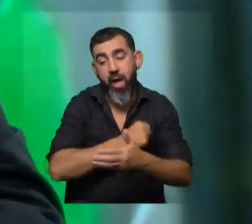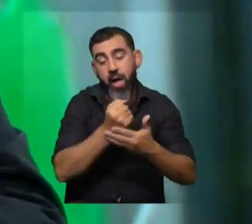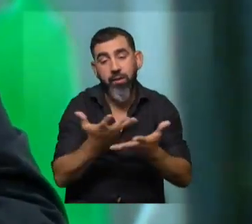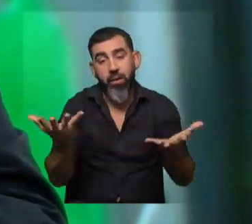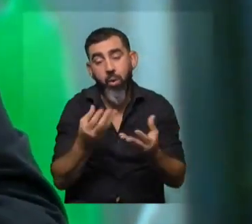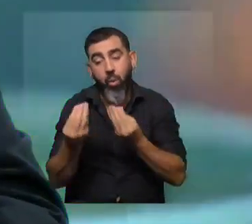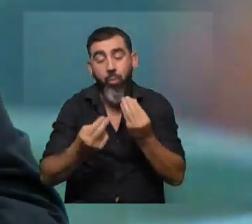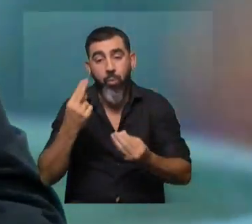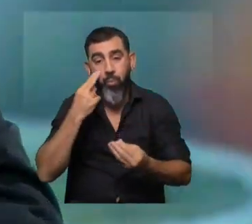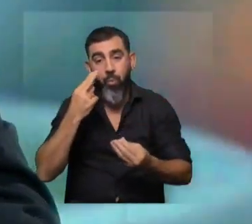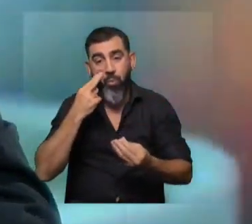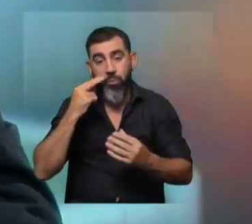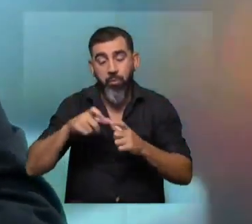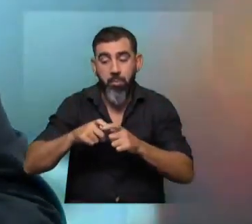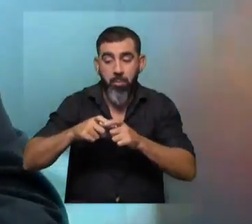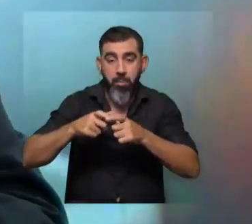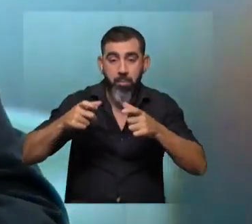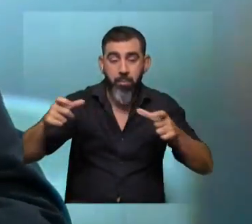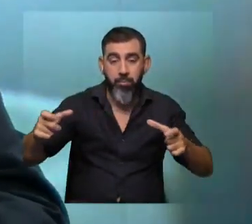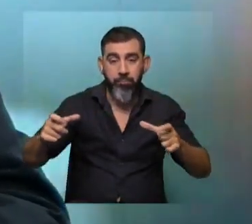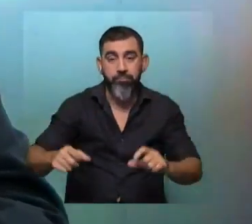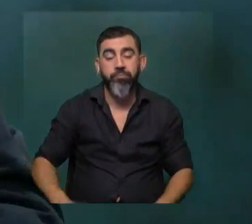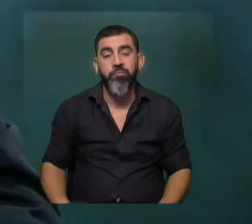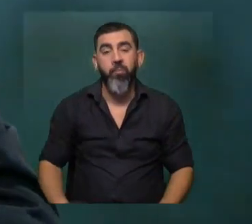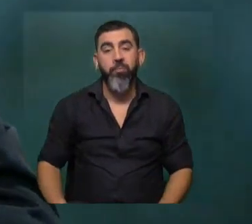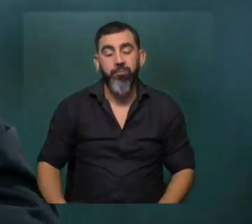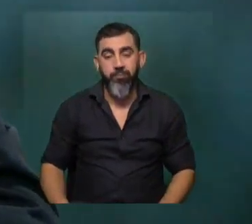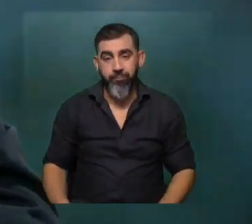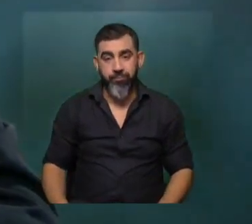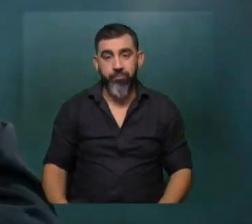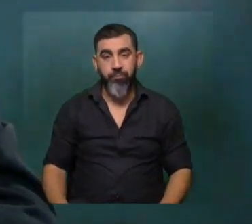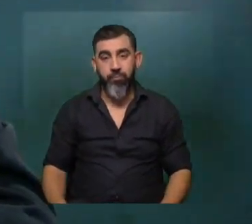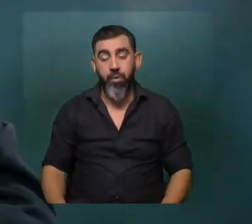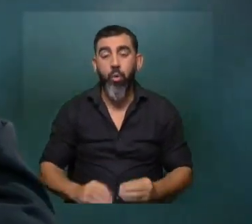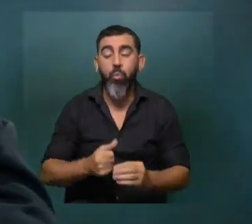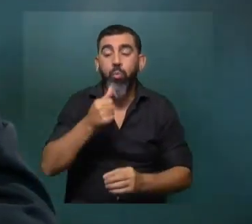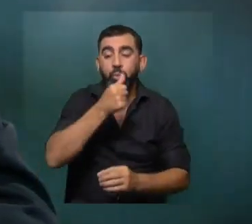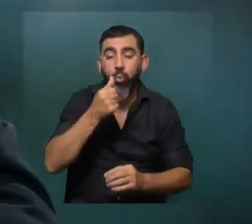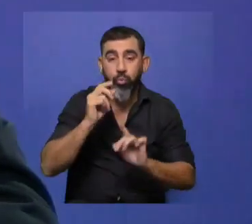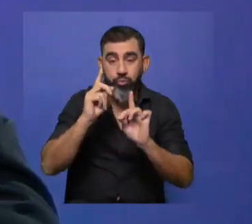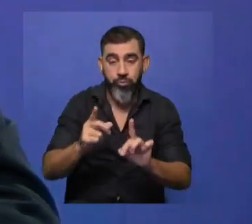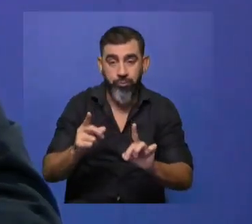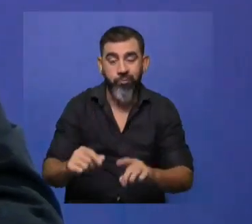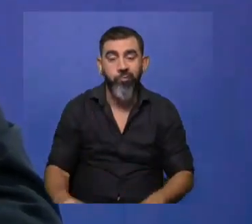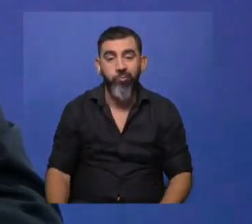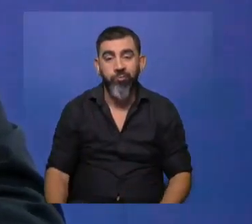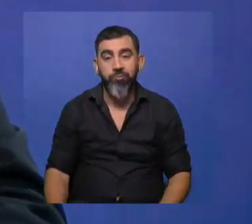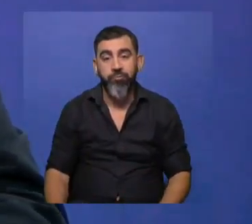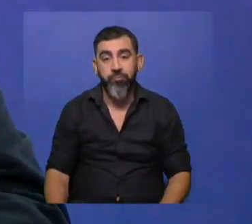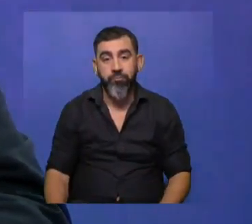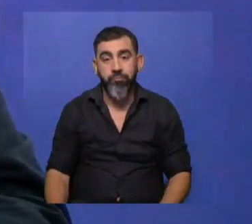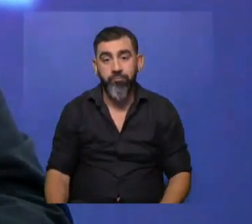problema ha venido creciendo y da pistas sobre cómo resolverlo y otro